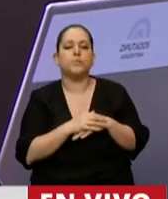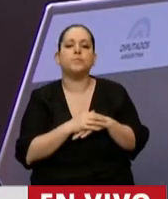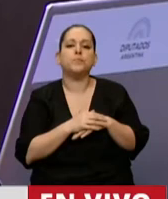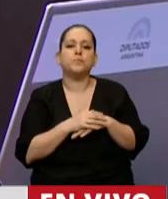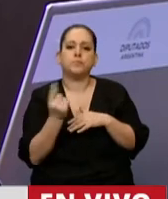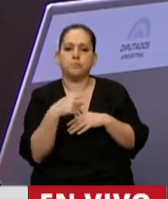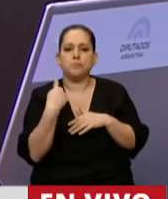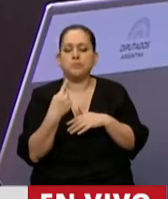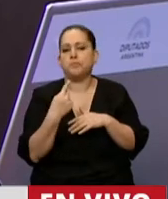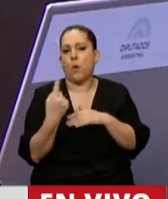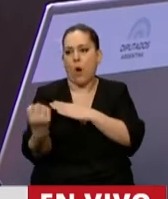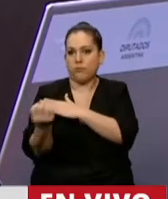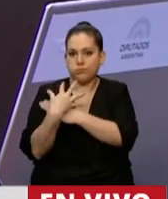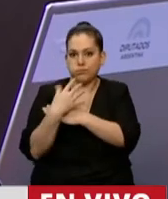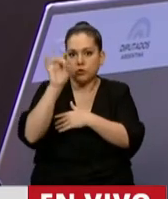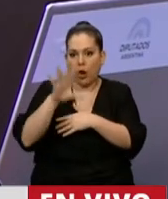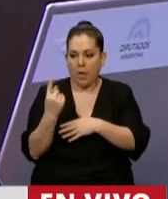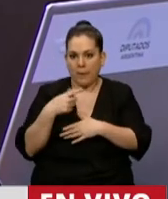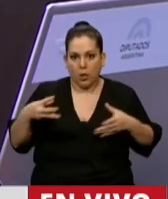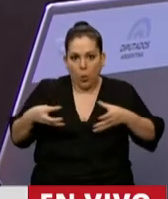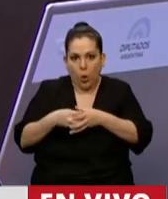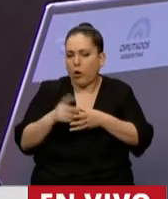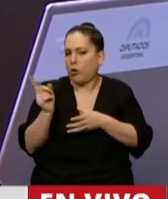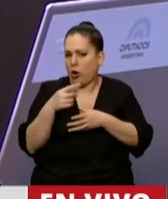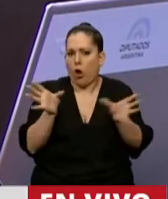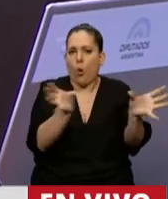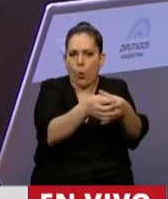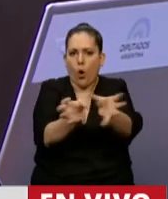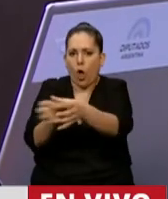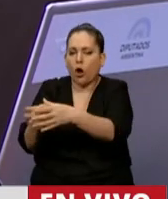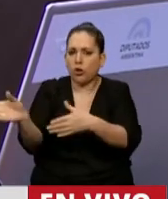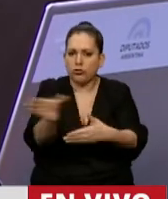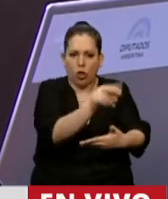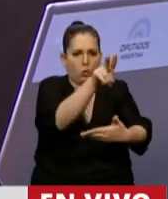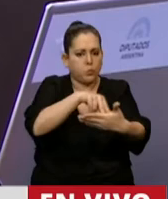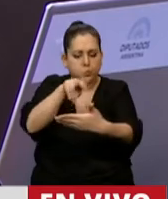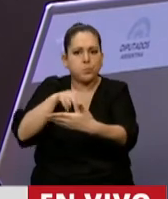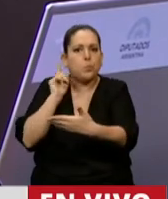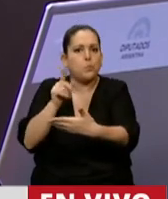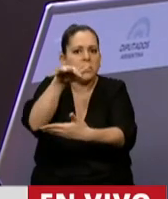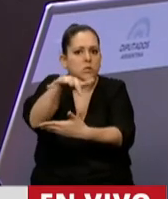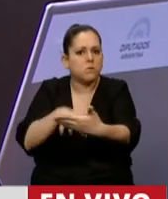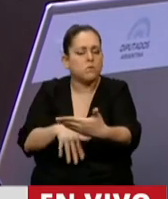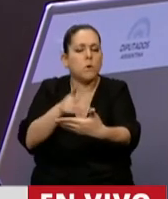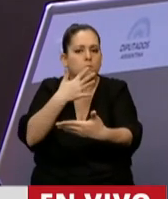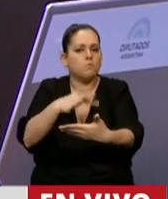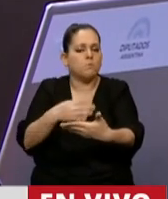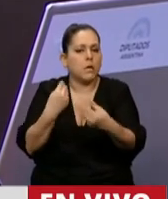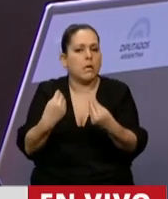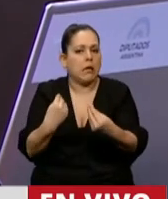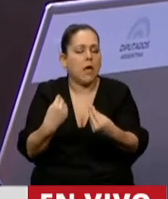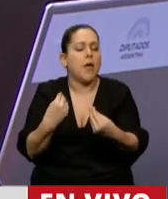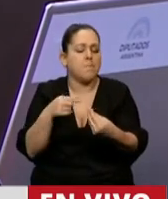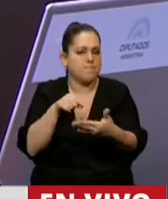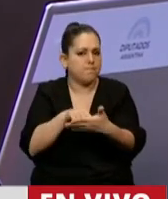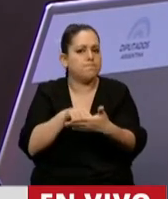esto no hemos sido receptores solamente de nuestro bloque, sino que todos los bloques han interpretado la misma situación. Y reitero, se ha ahondado y se ha